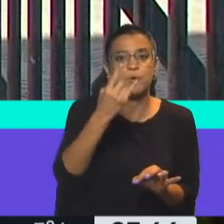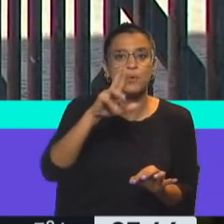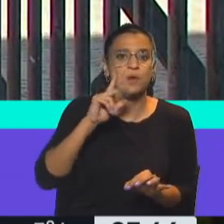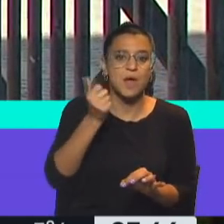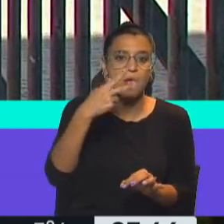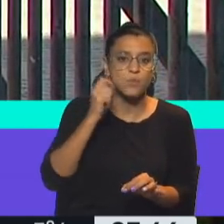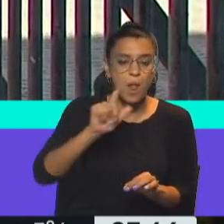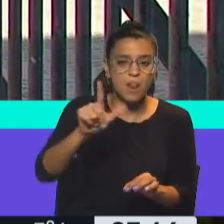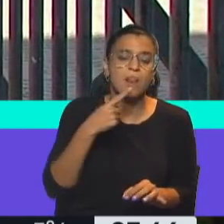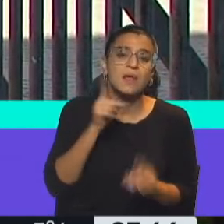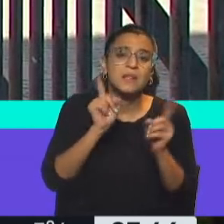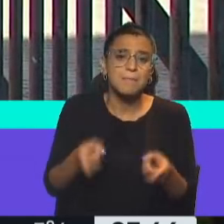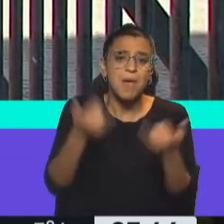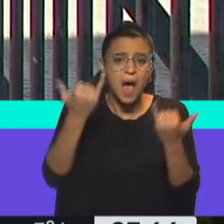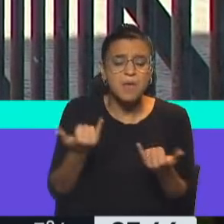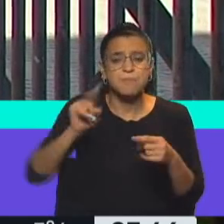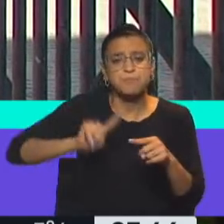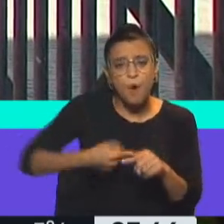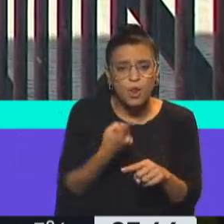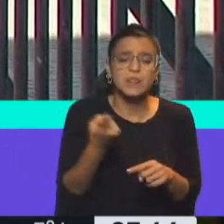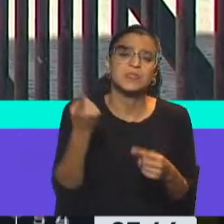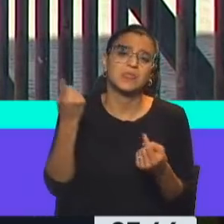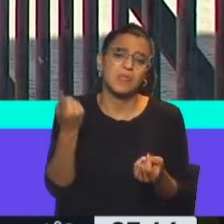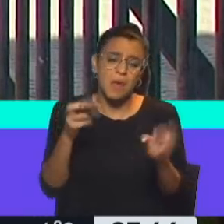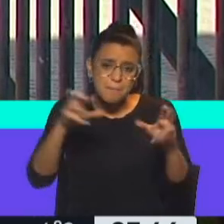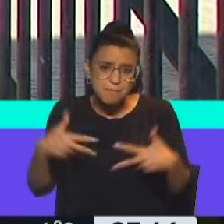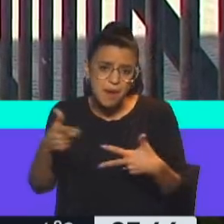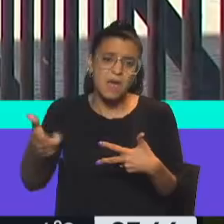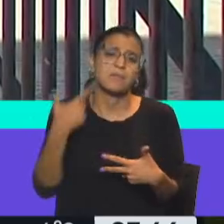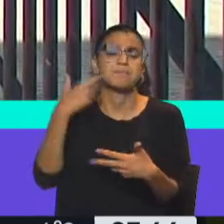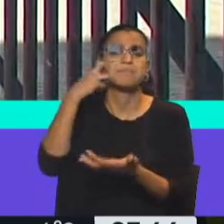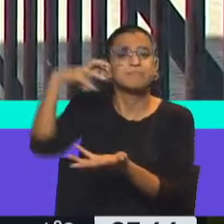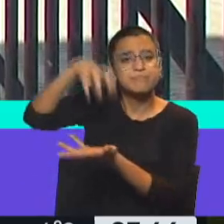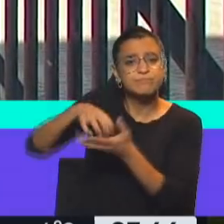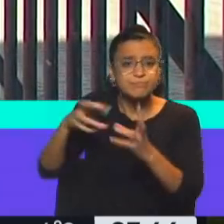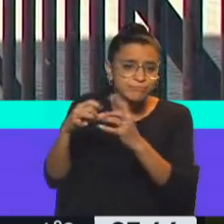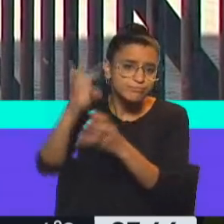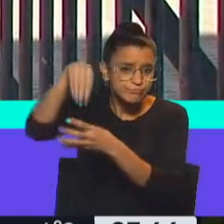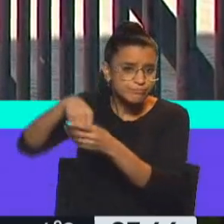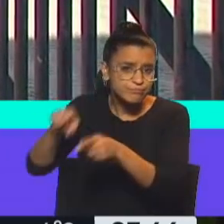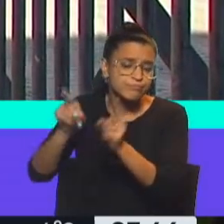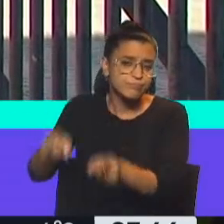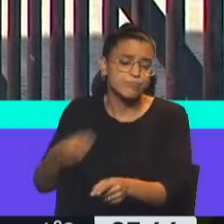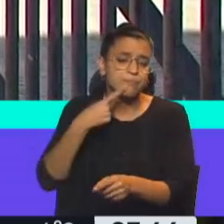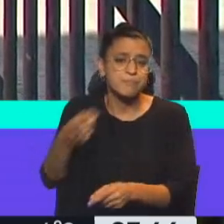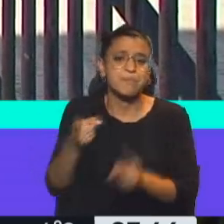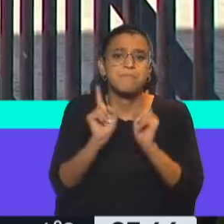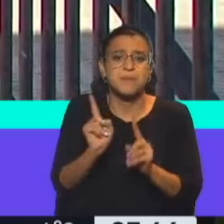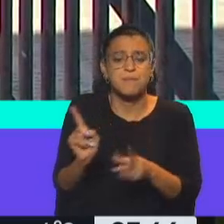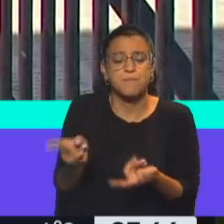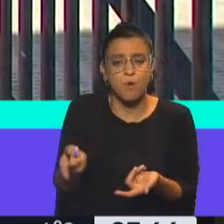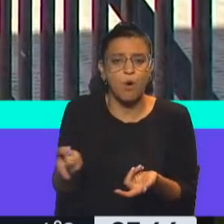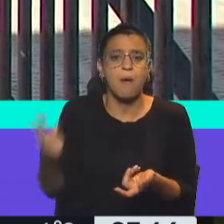hay políticas que pasen por el Parlamento de la Nación, que se discutan en el Congreso de la Nación. Ya lo había anticipado el propio